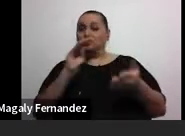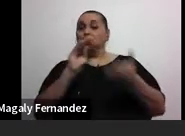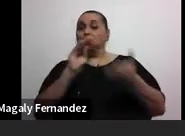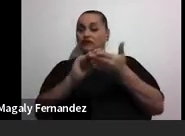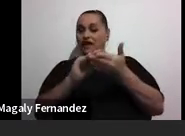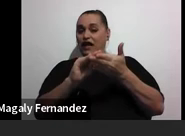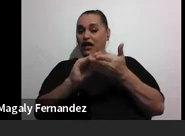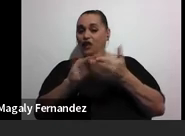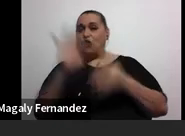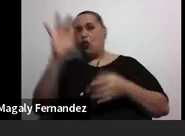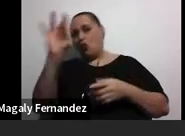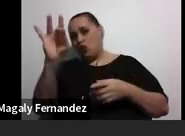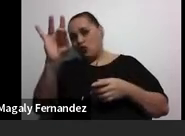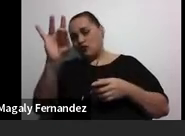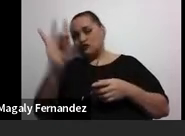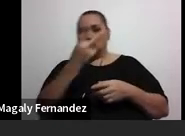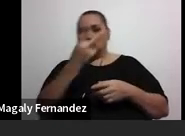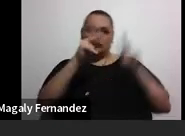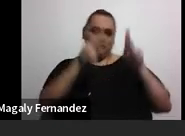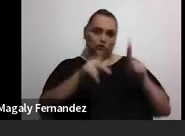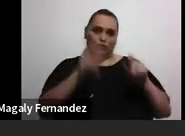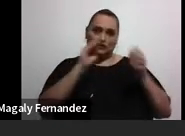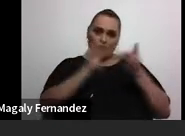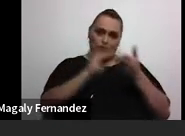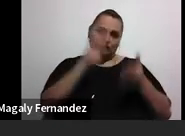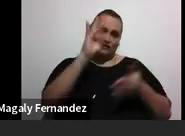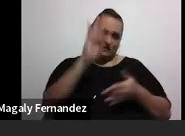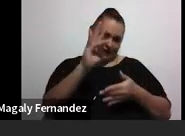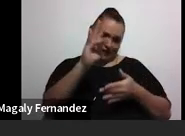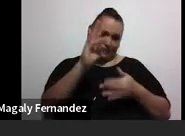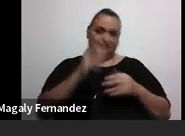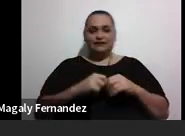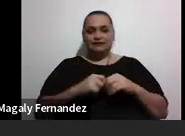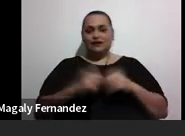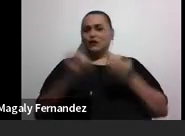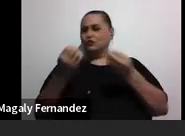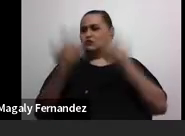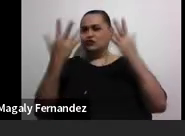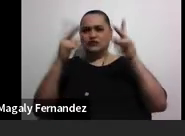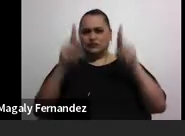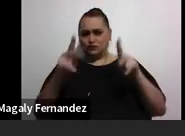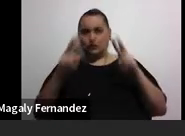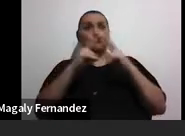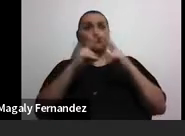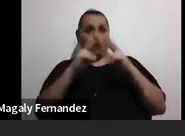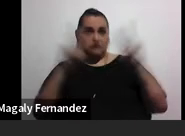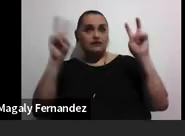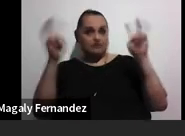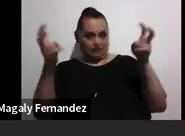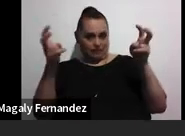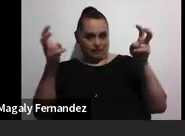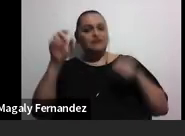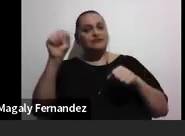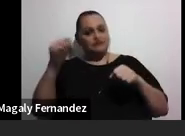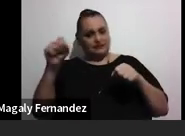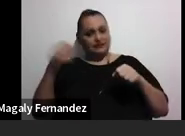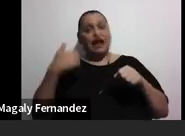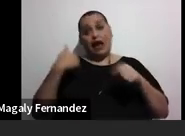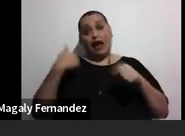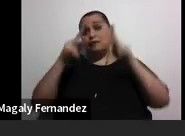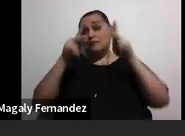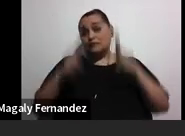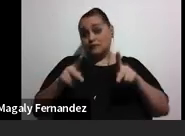aquí es ocho. Dos personas pusieron siete. Muchas personas conocen el tema. Hay personas que,